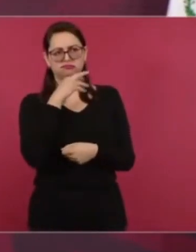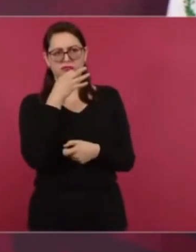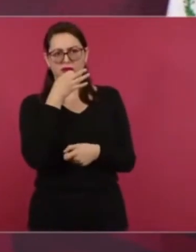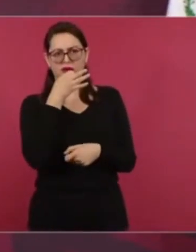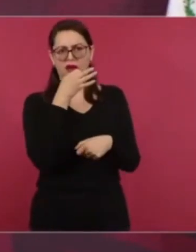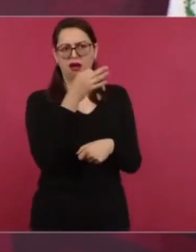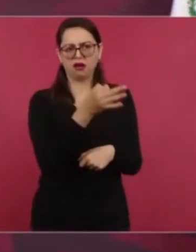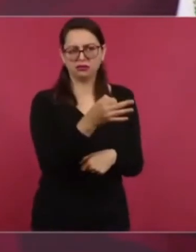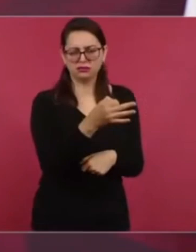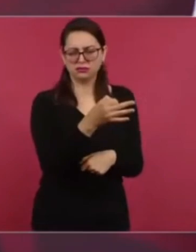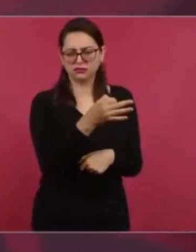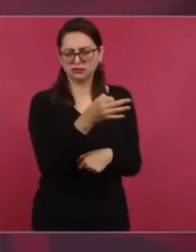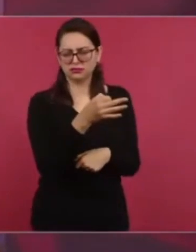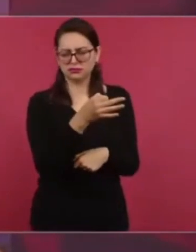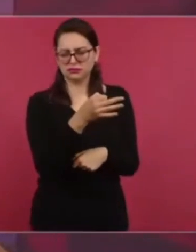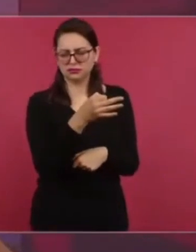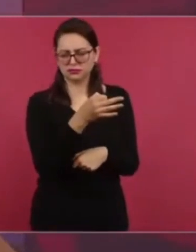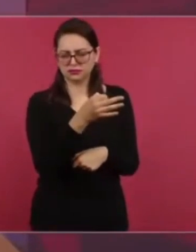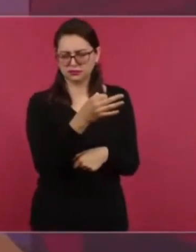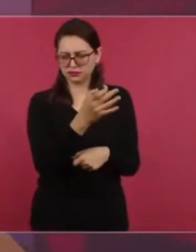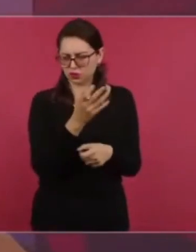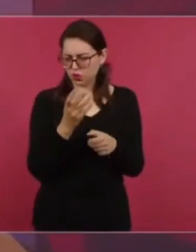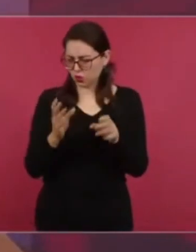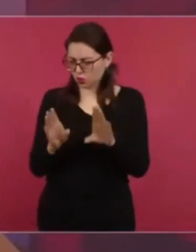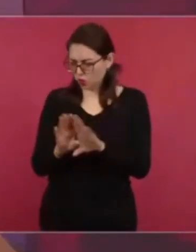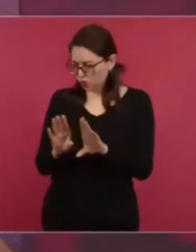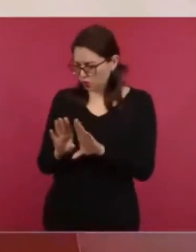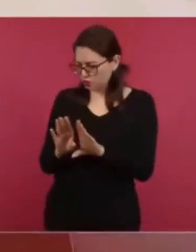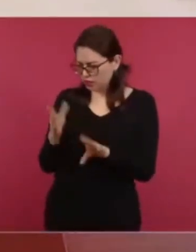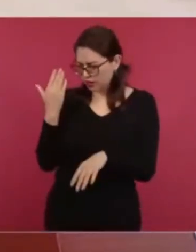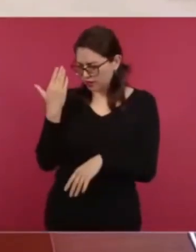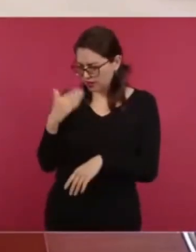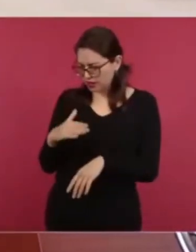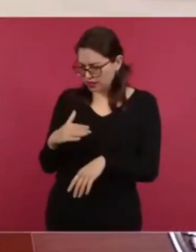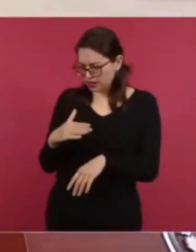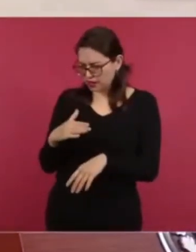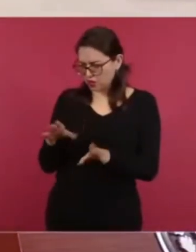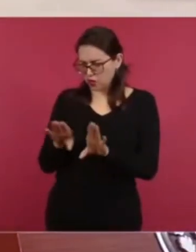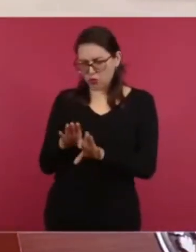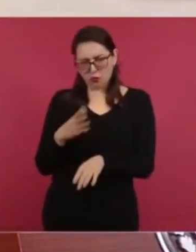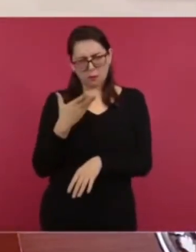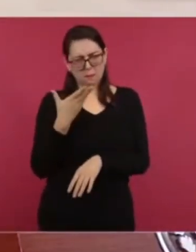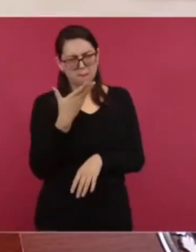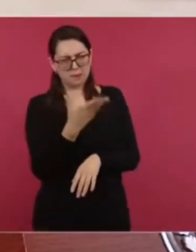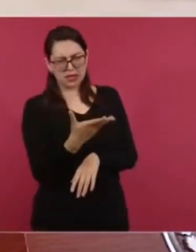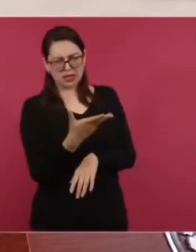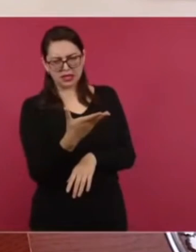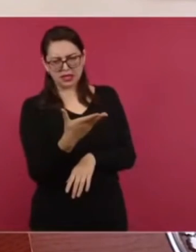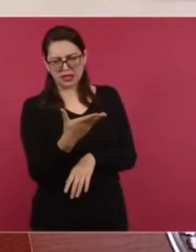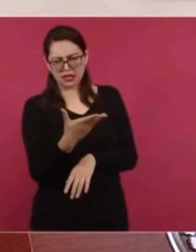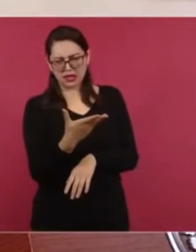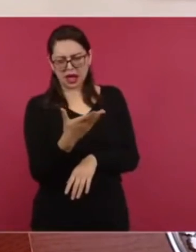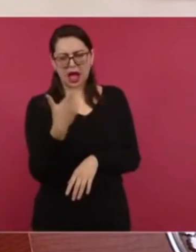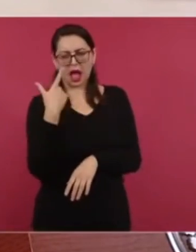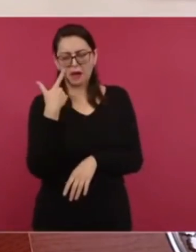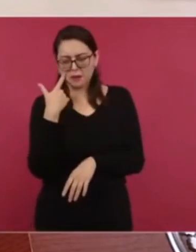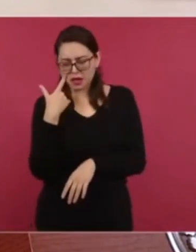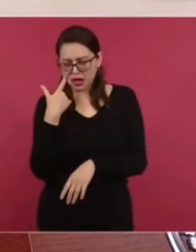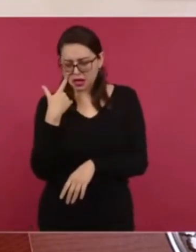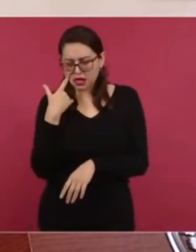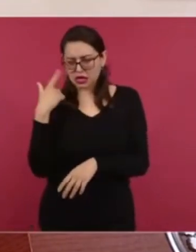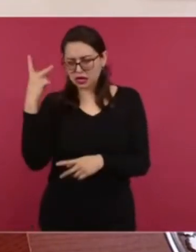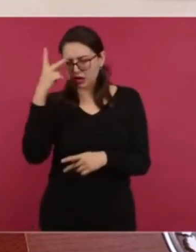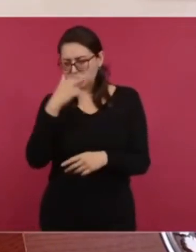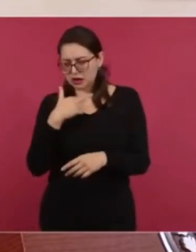¿Sí? ¿Cómo se solicita o no se solicita el protocolo de